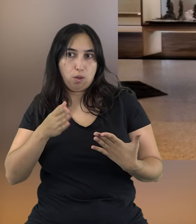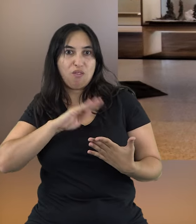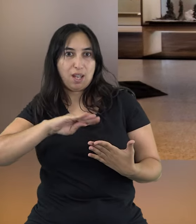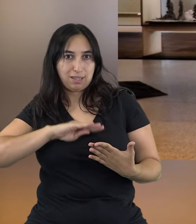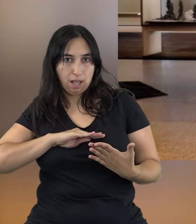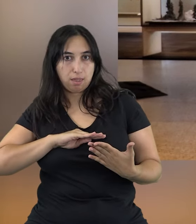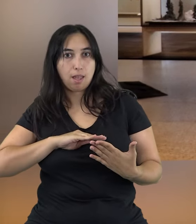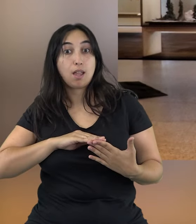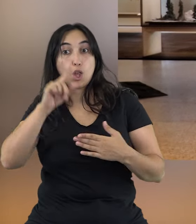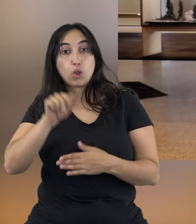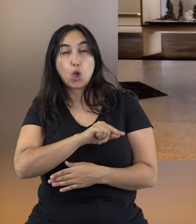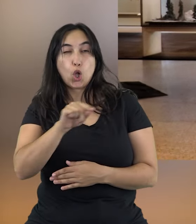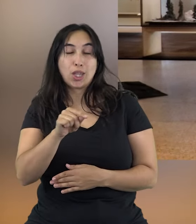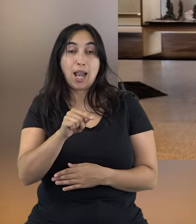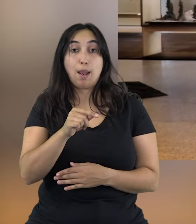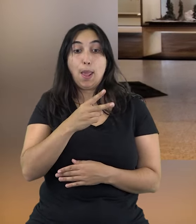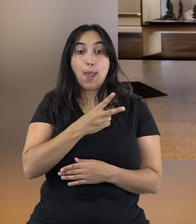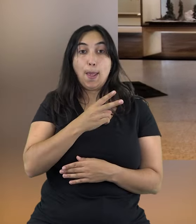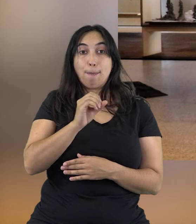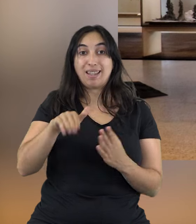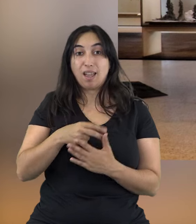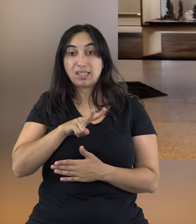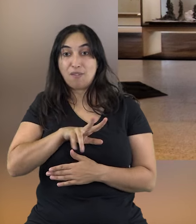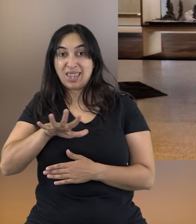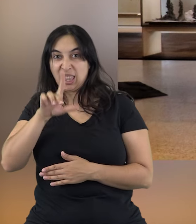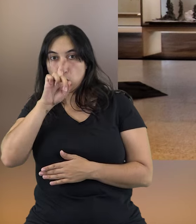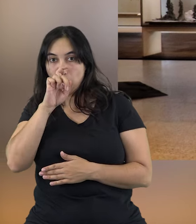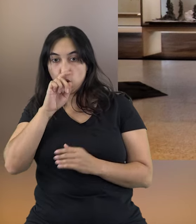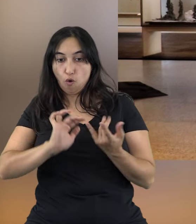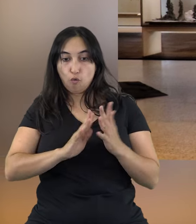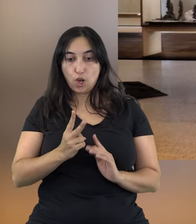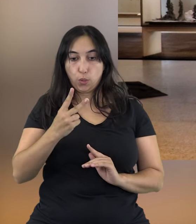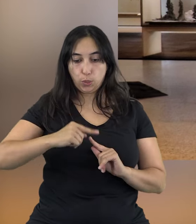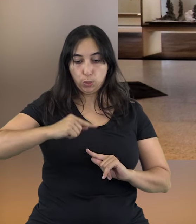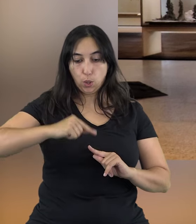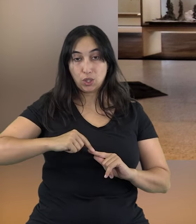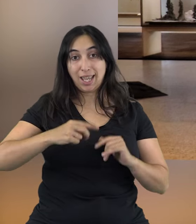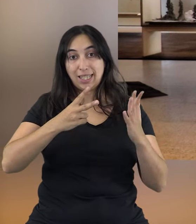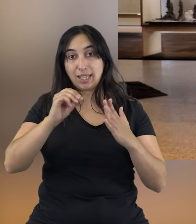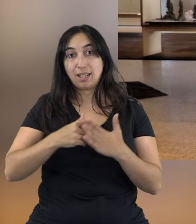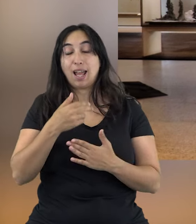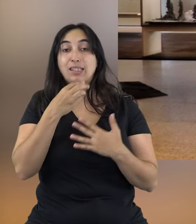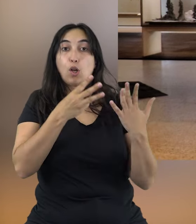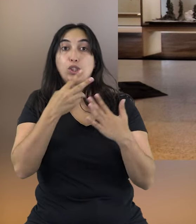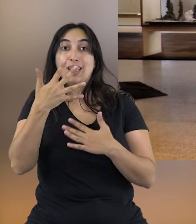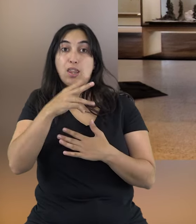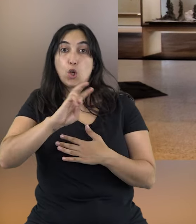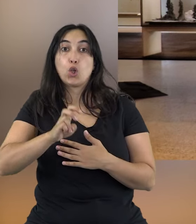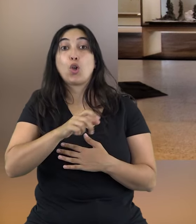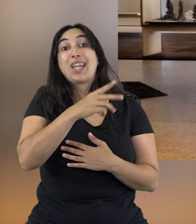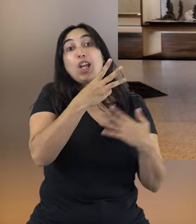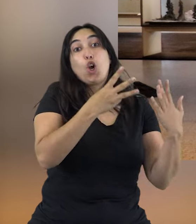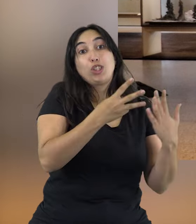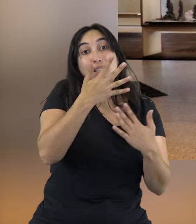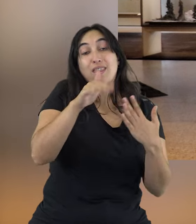precisamente poco. En total, transcurrieron en torno a 20-25 años entre dos de los fuegos, de 70 a 85 en otro,